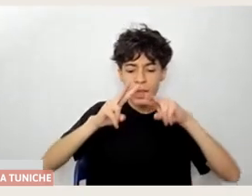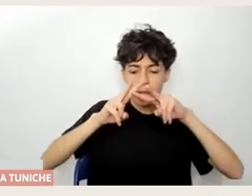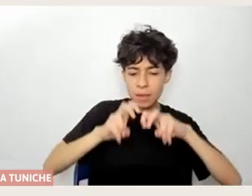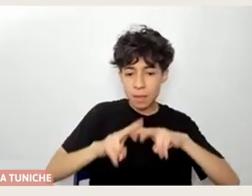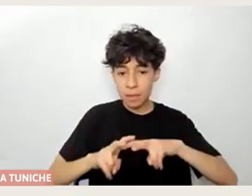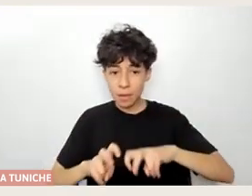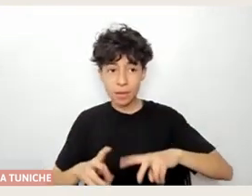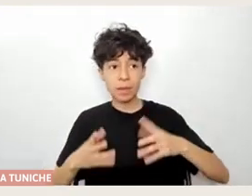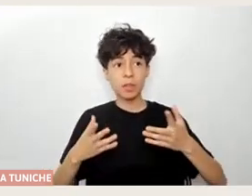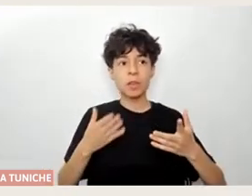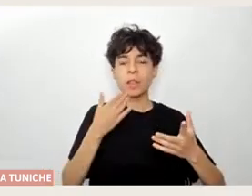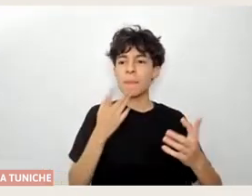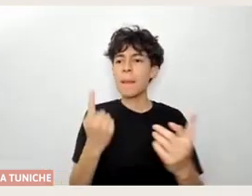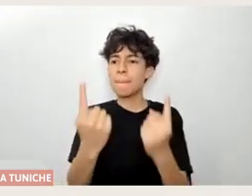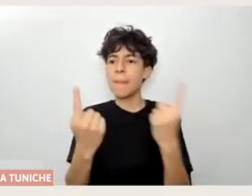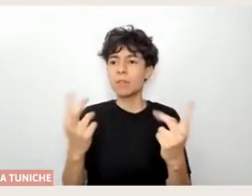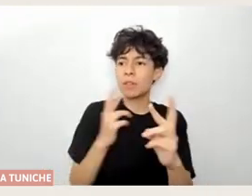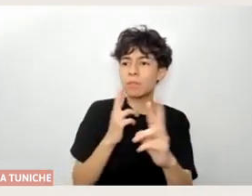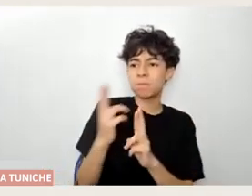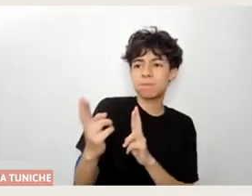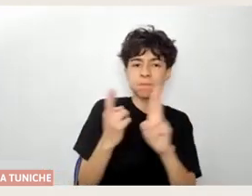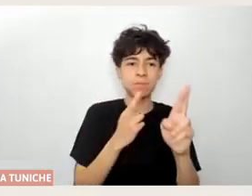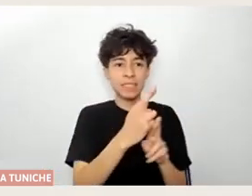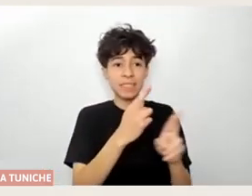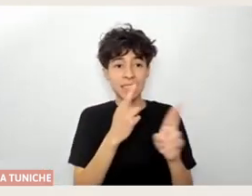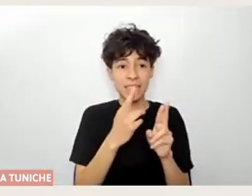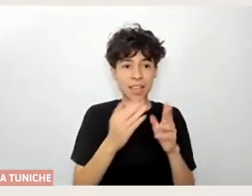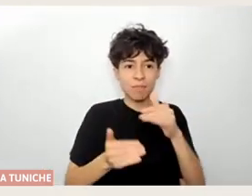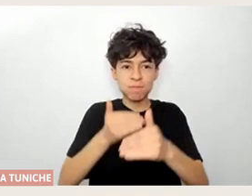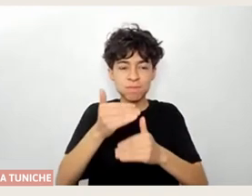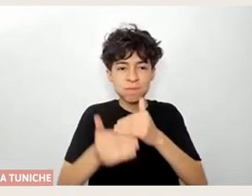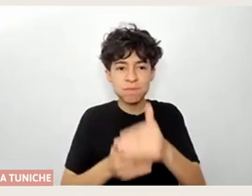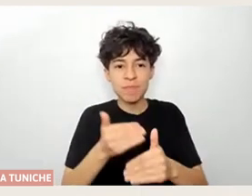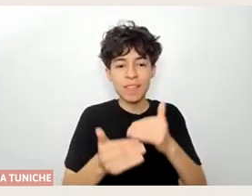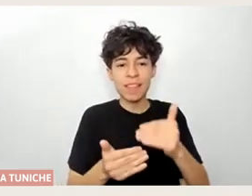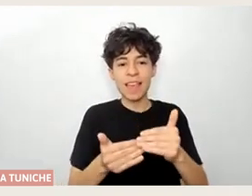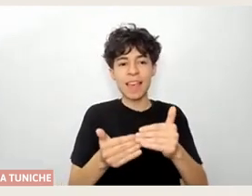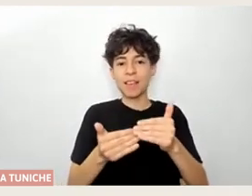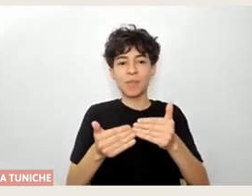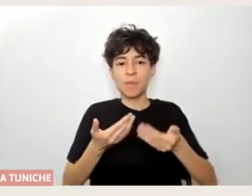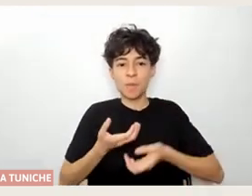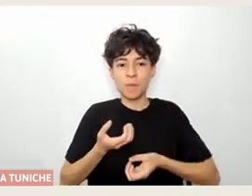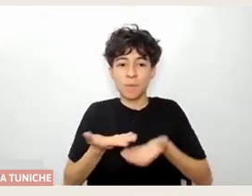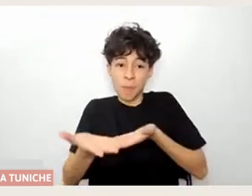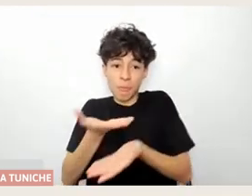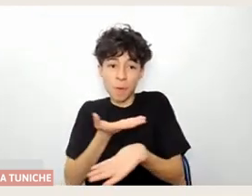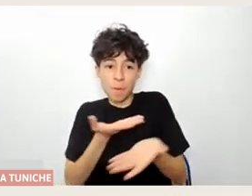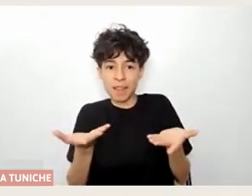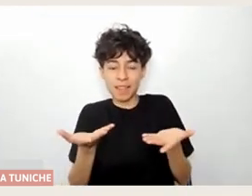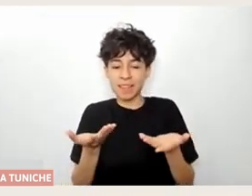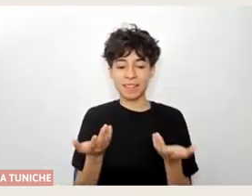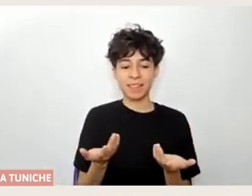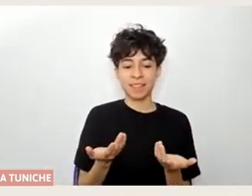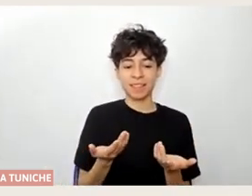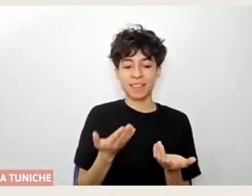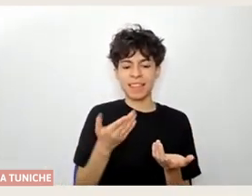cómo a través de tejer redes somos capaces de compartir estos telares, compartir estos telares que son tan importantes